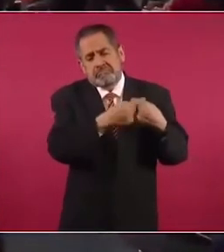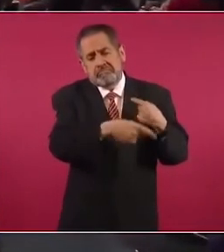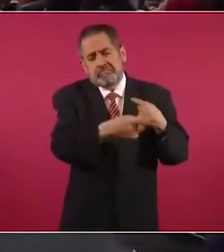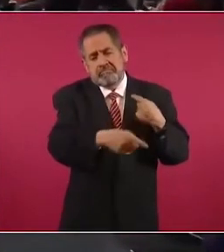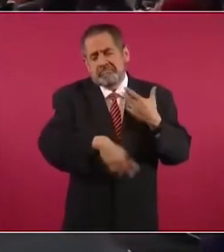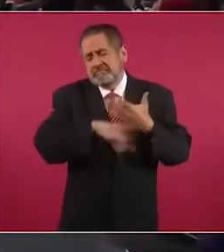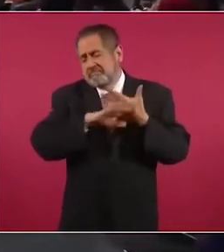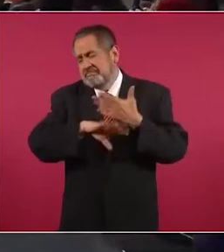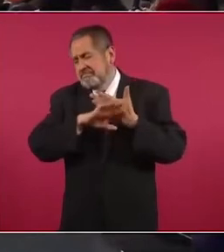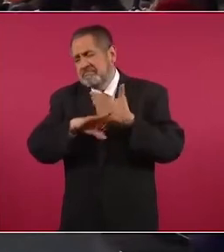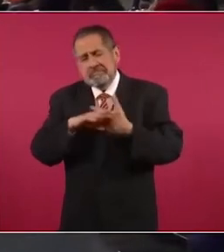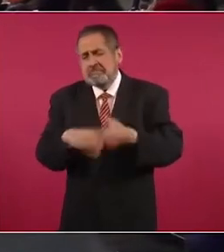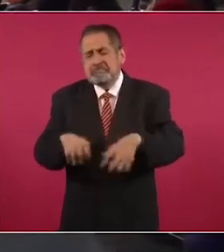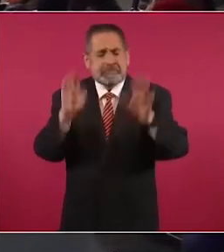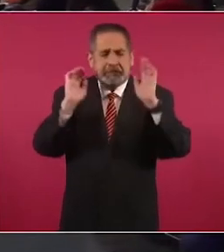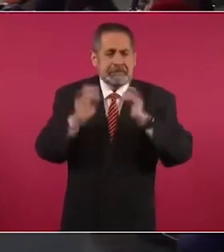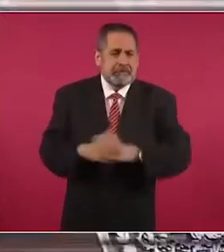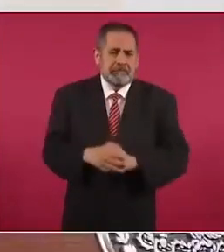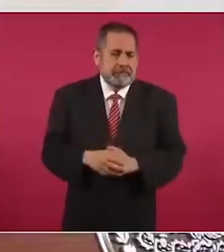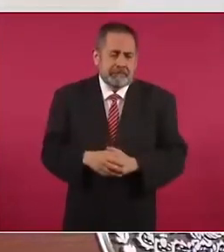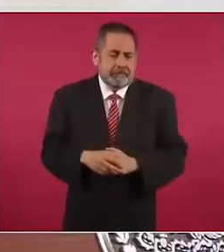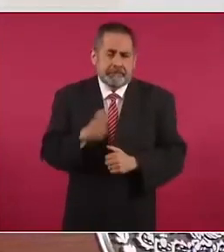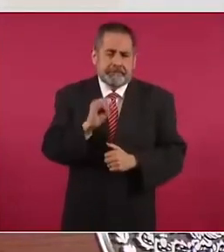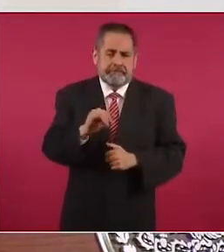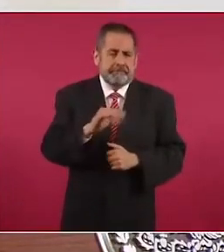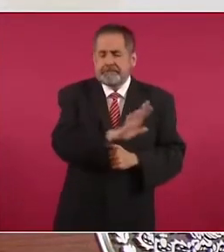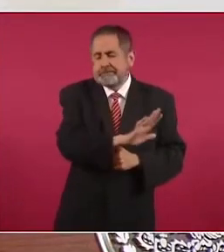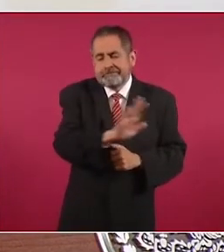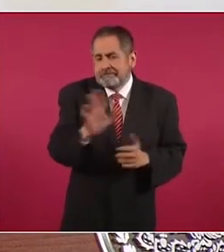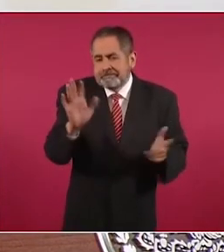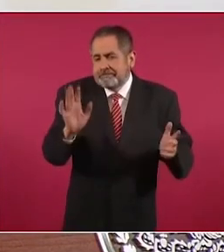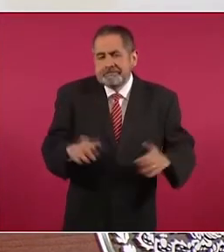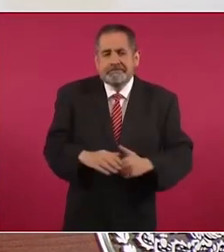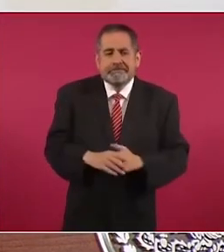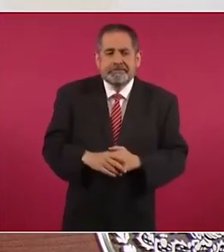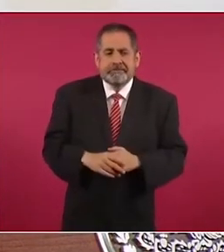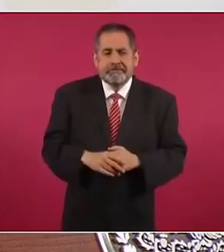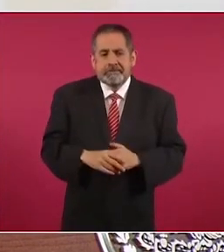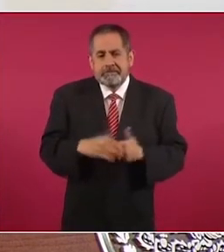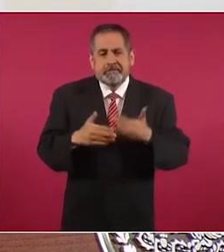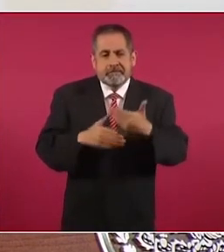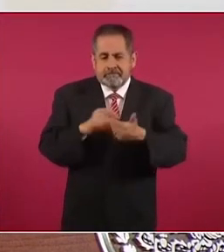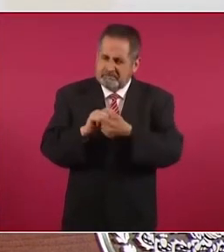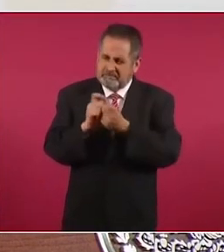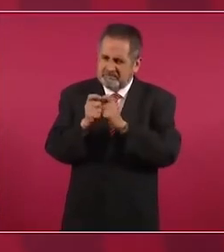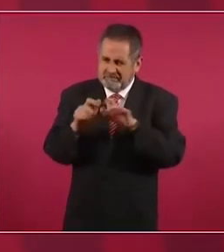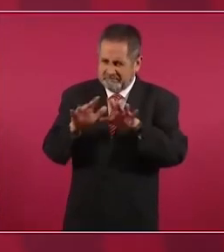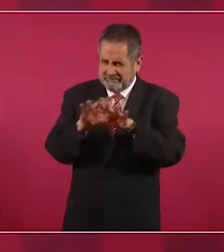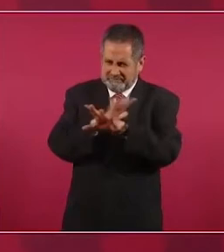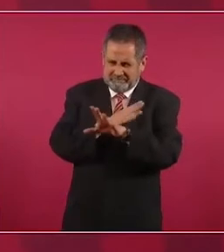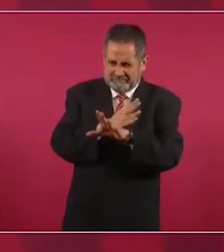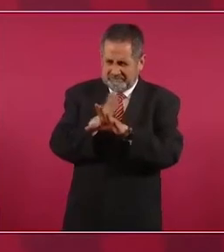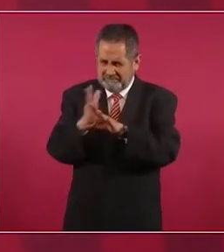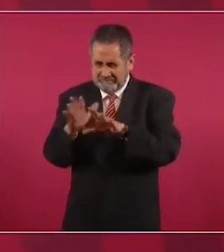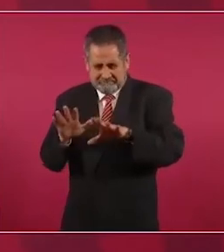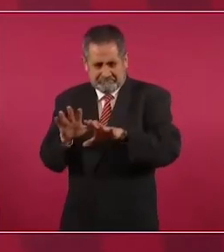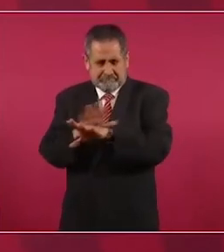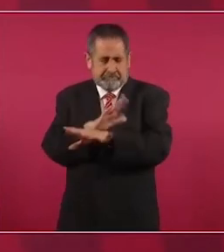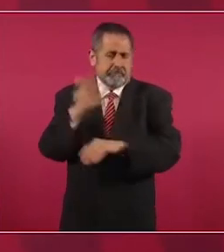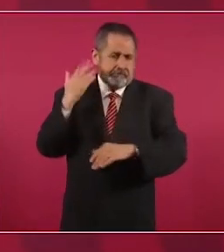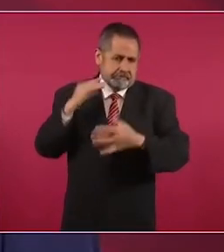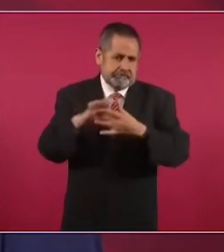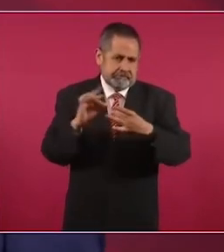o sea, es que es así, es un proceso de transformación, como ya lo expliqué,